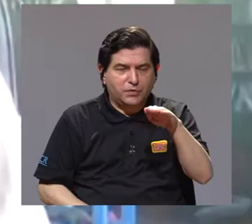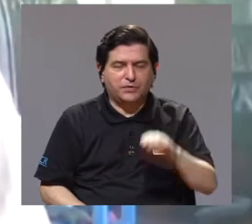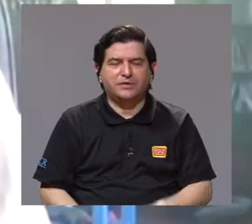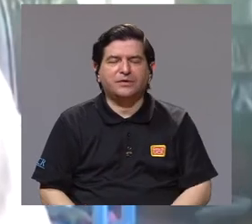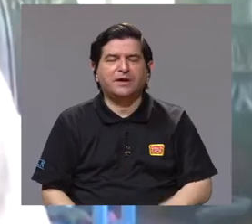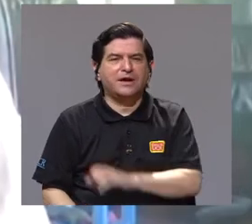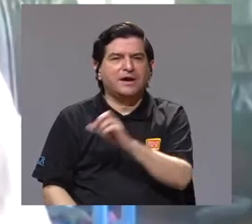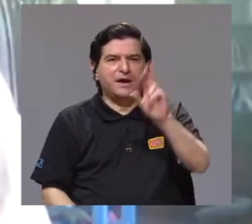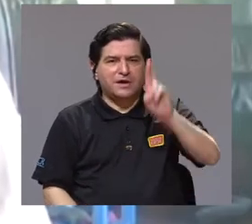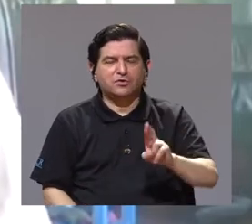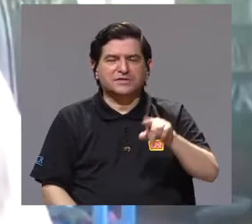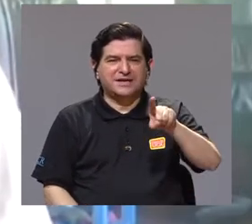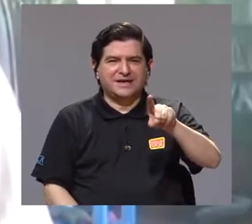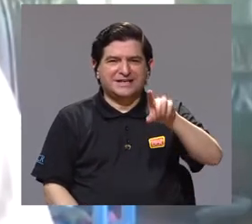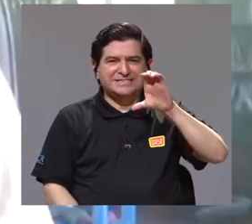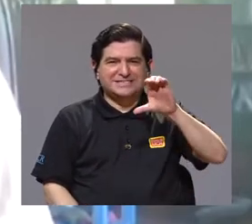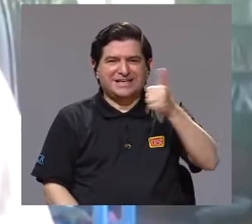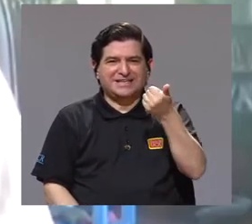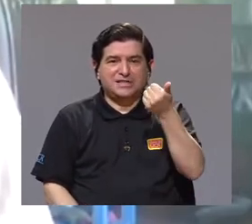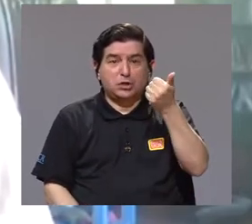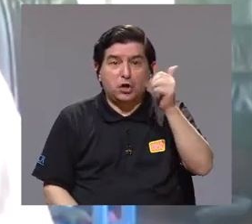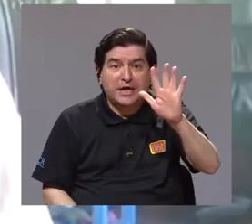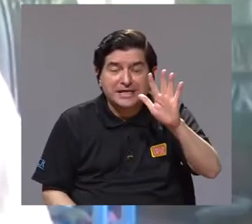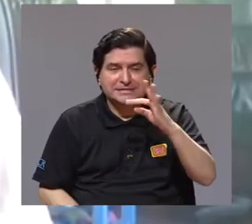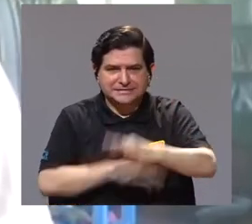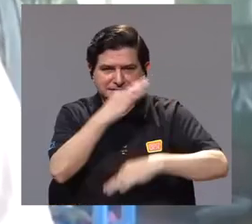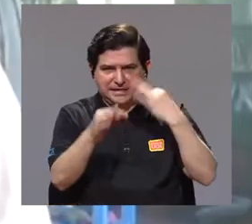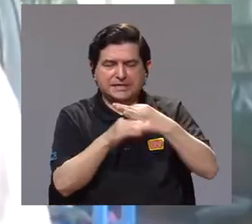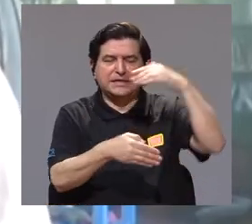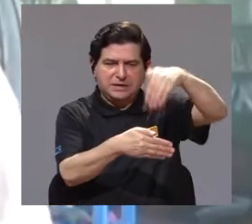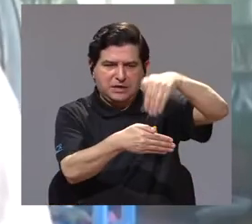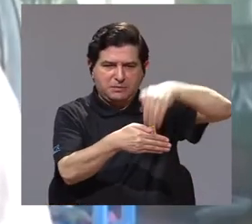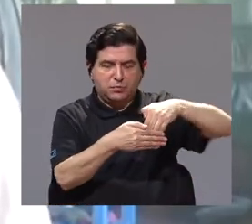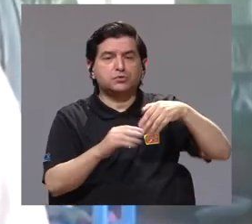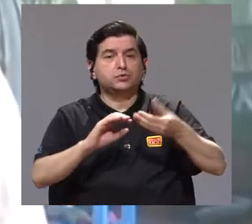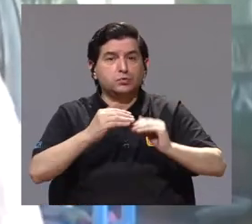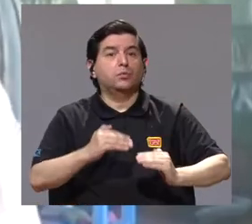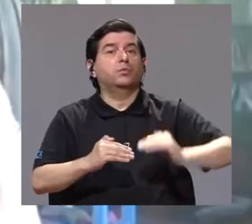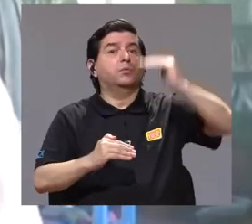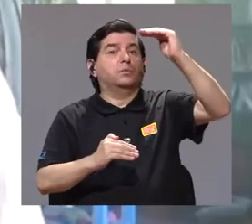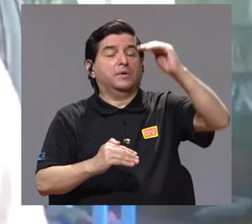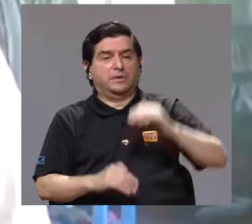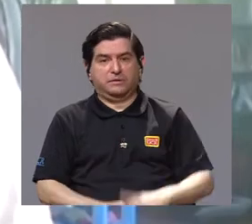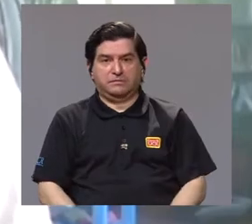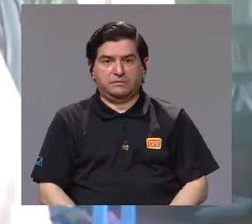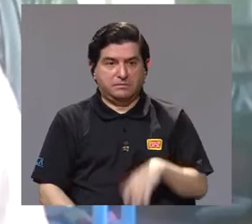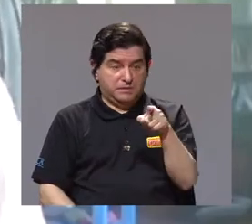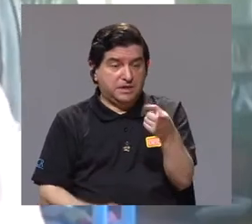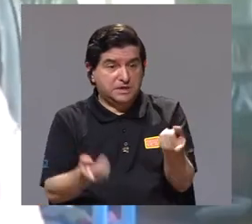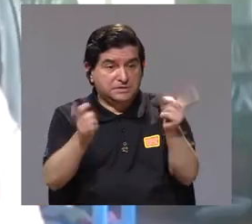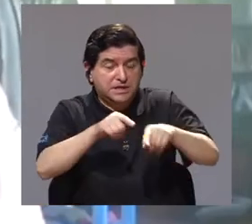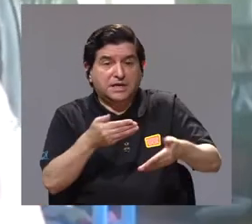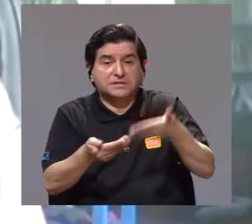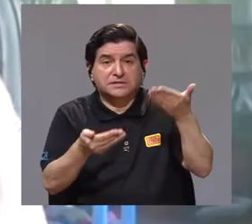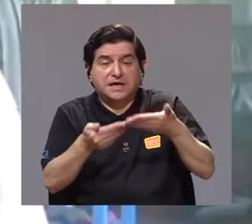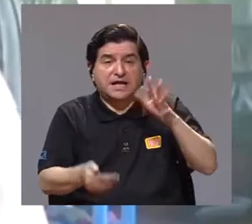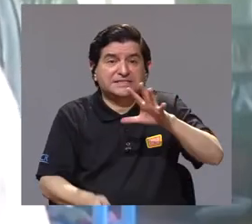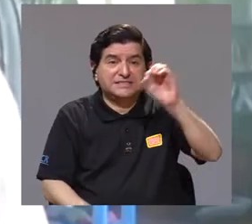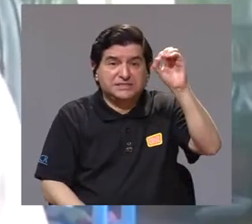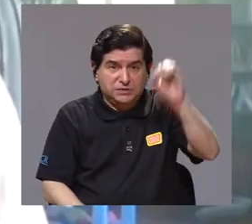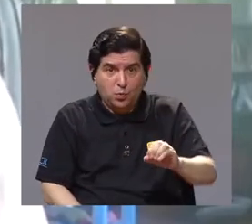Y en Costa Rica tenemos 115 especies registradas. Es un número muy alto. Eso corresponde